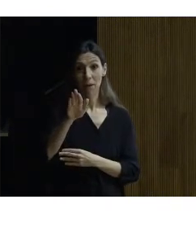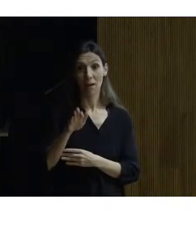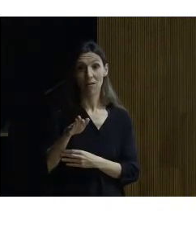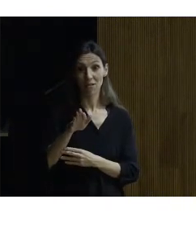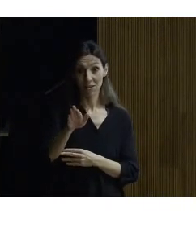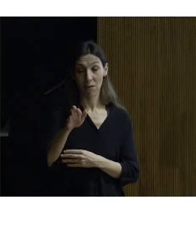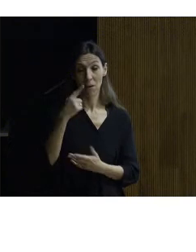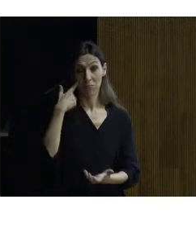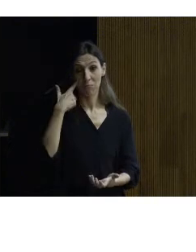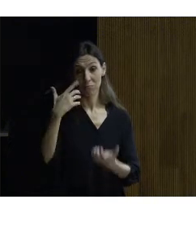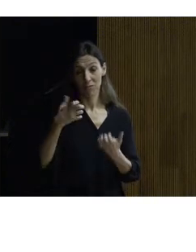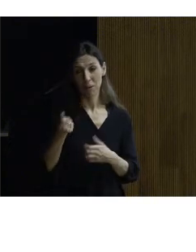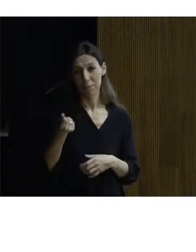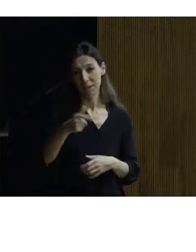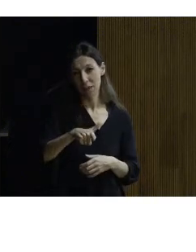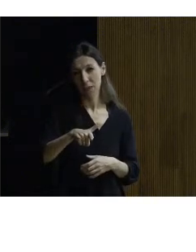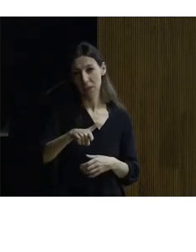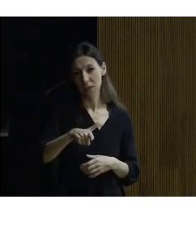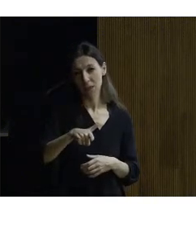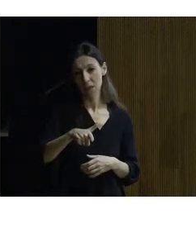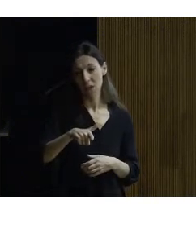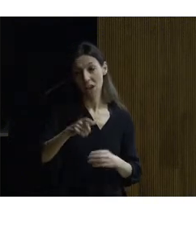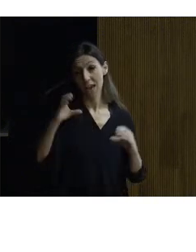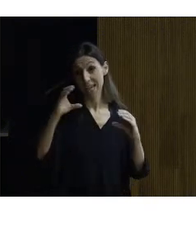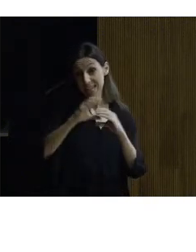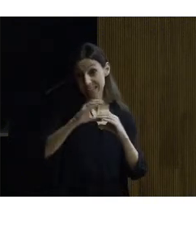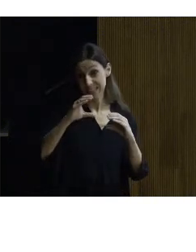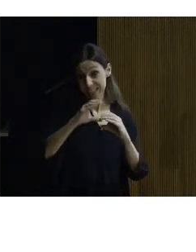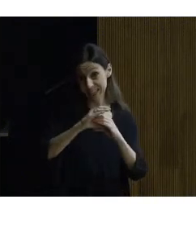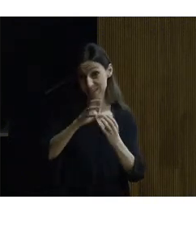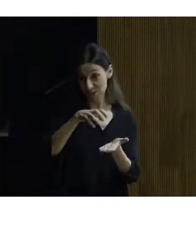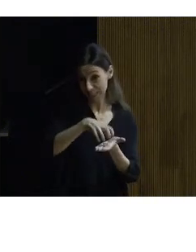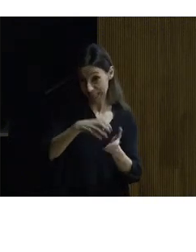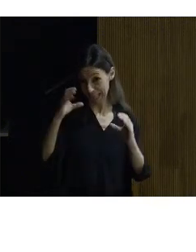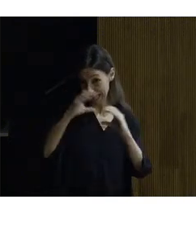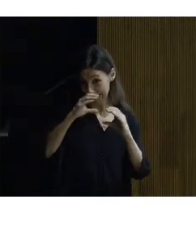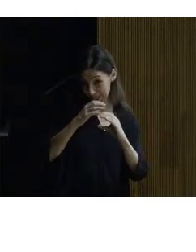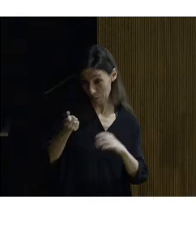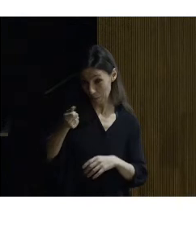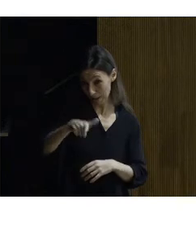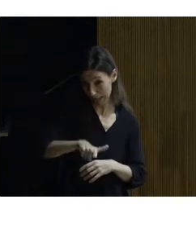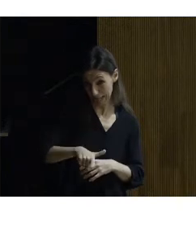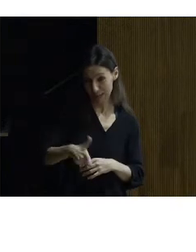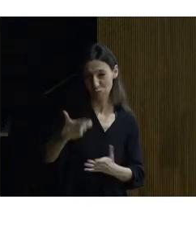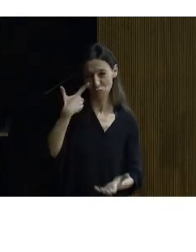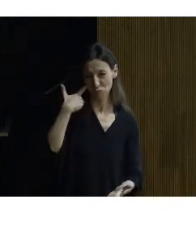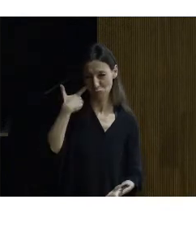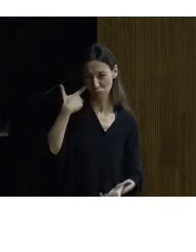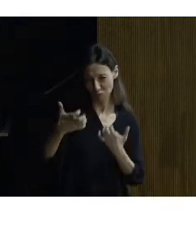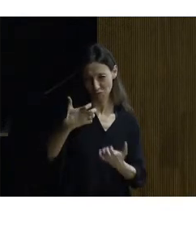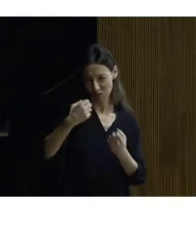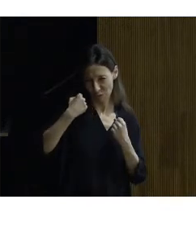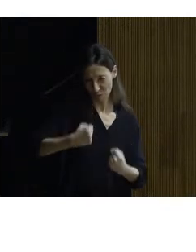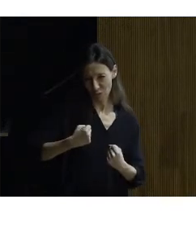con algo parecido a la que tiene el inserso en su actual sede algo que se note algo que se vea algo que sepa que